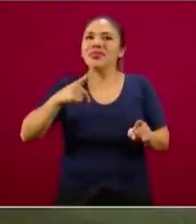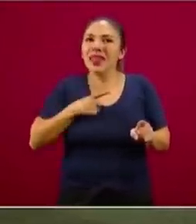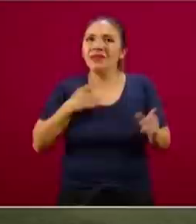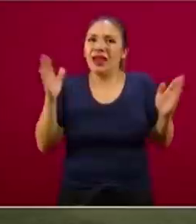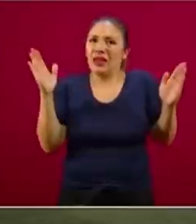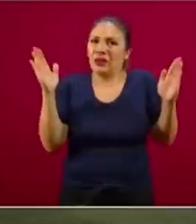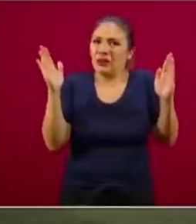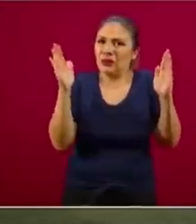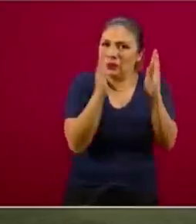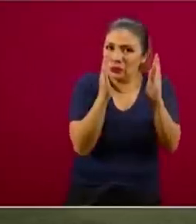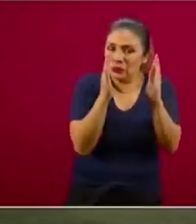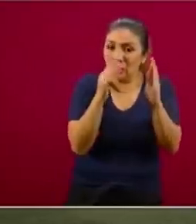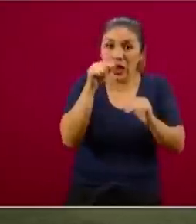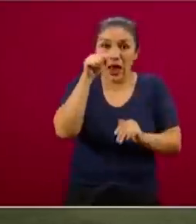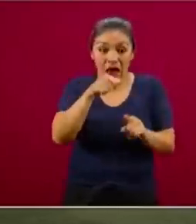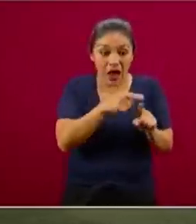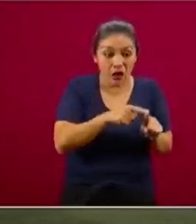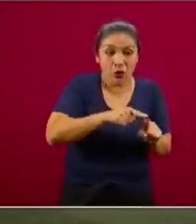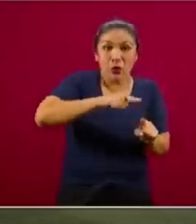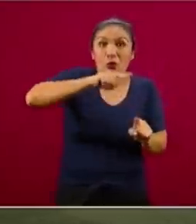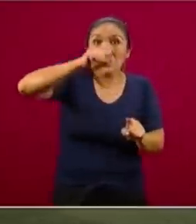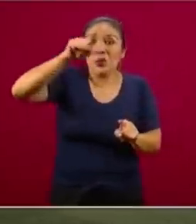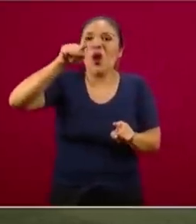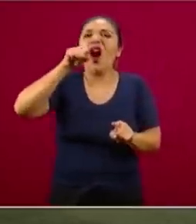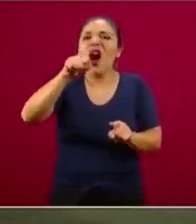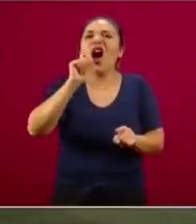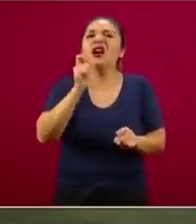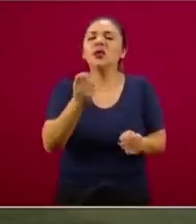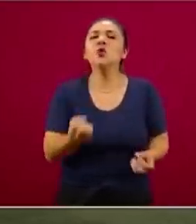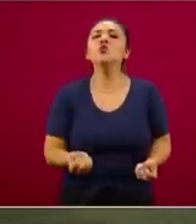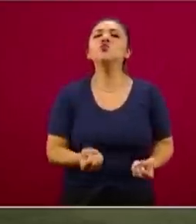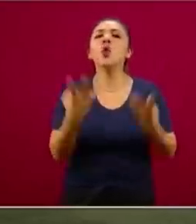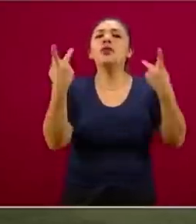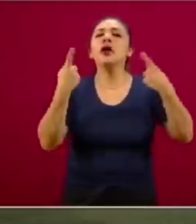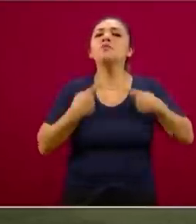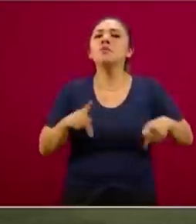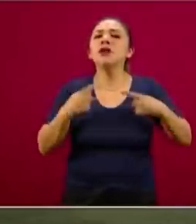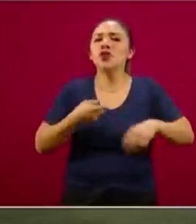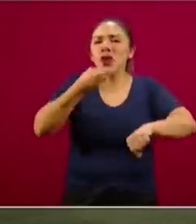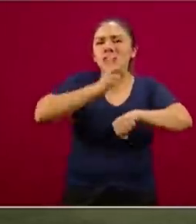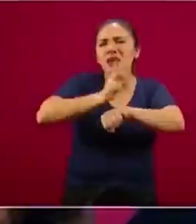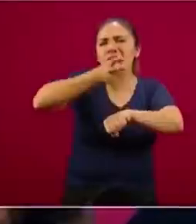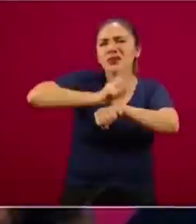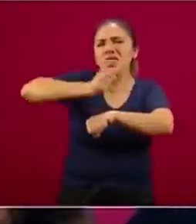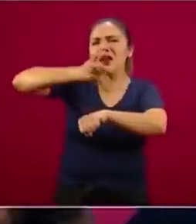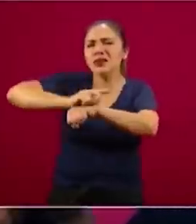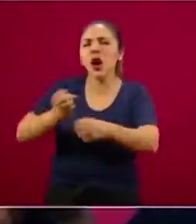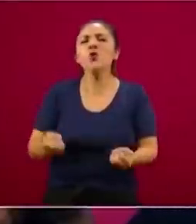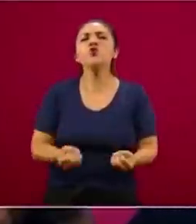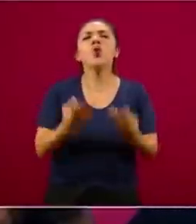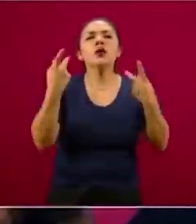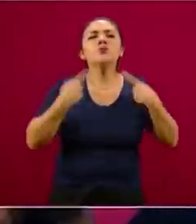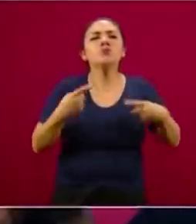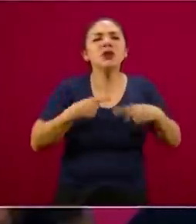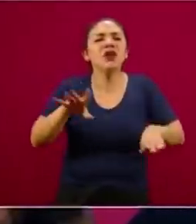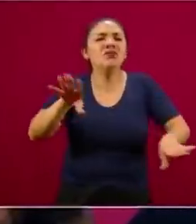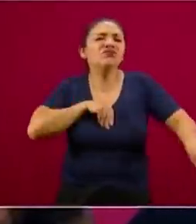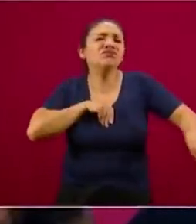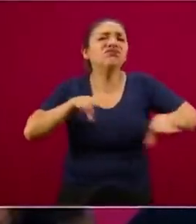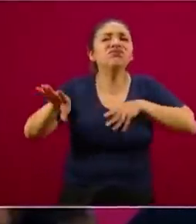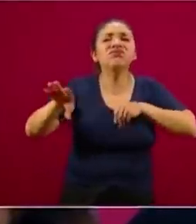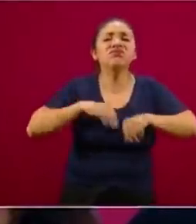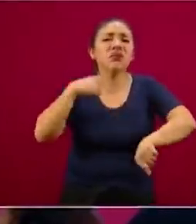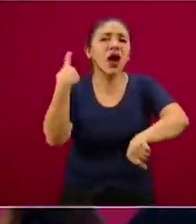porque la altura lo que representa es la cantidad diaria de casos que se presentan